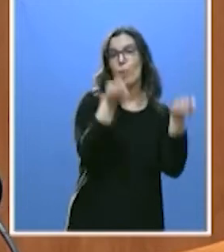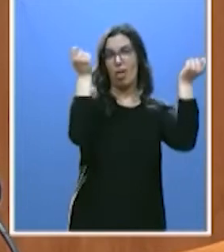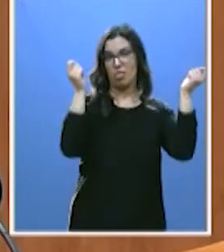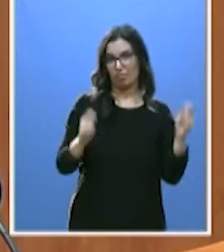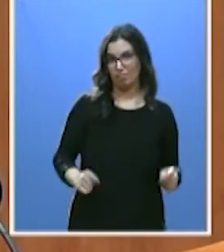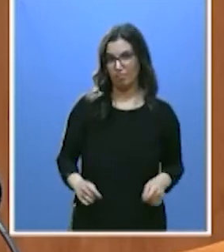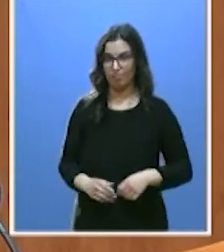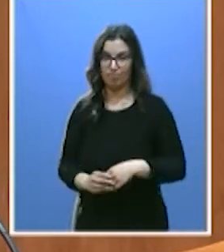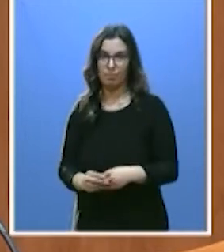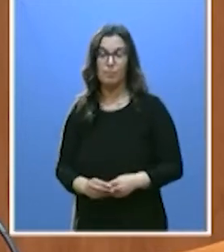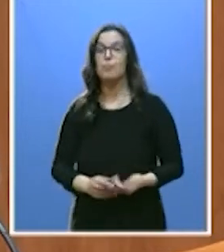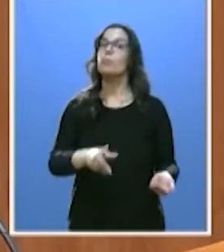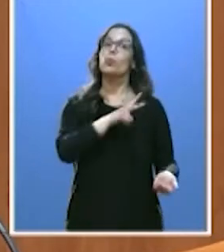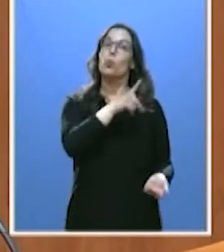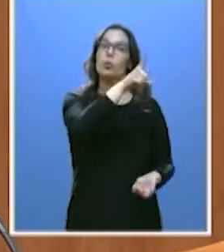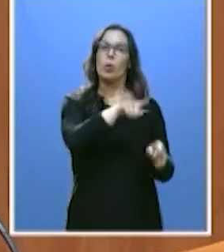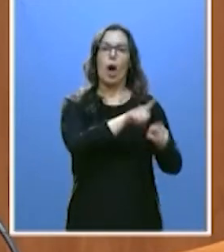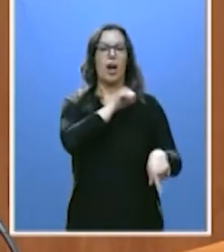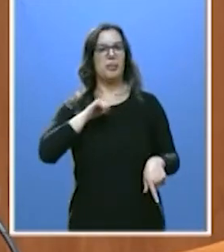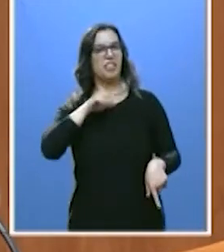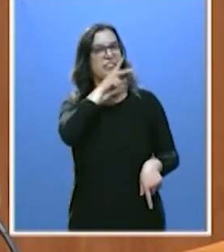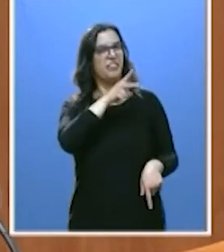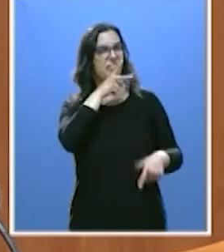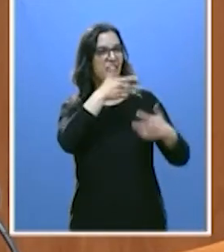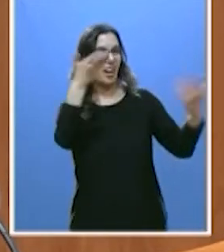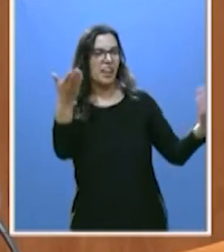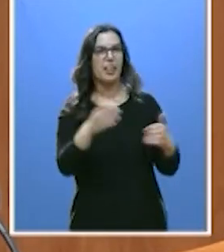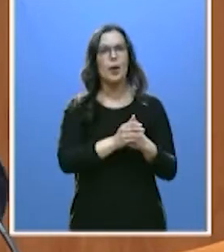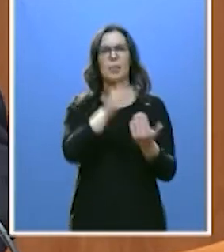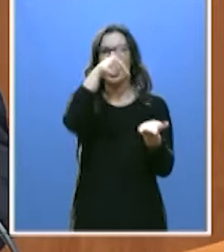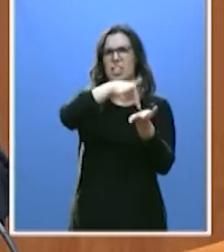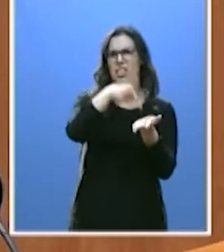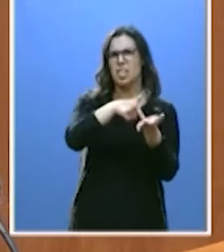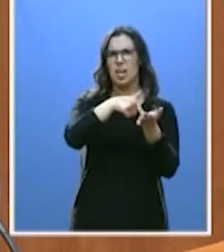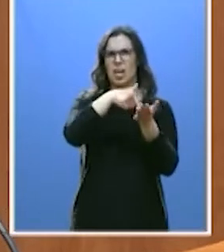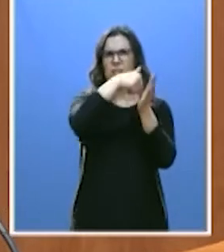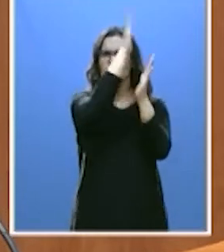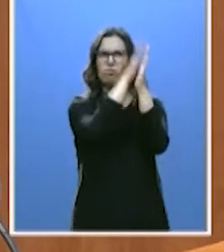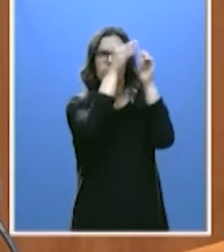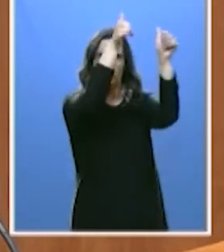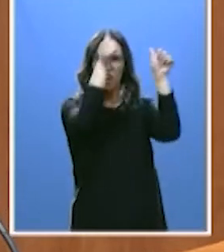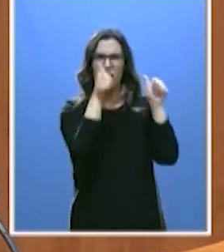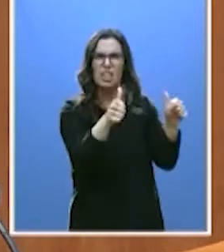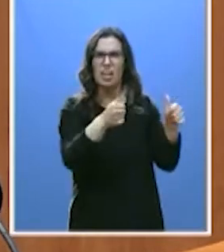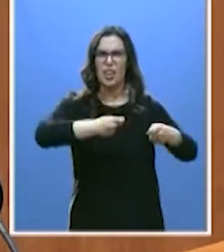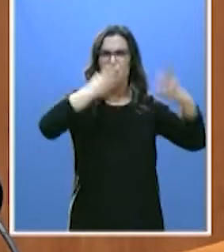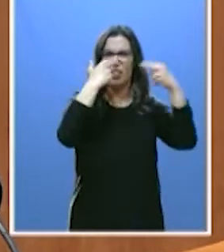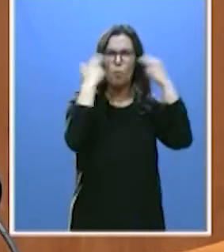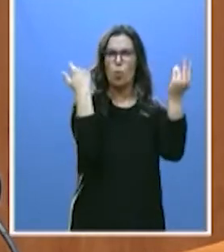Ustedes se ponen camisetas verdes o exijan que se puedan pegar carteles en las fachadas de los edificios públicos.